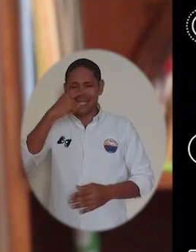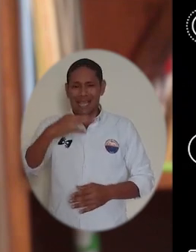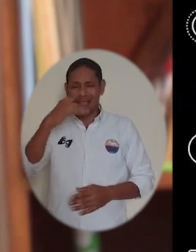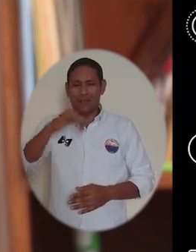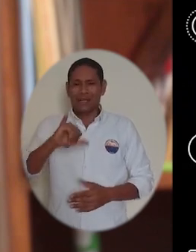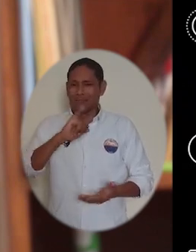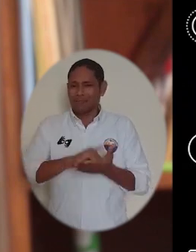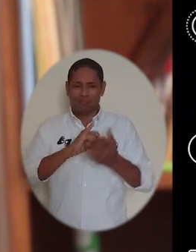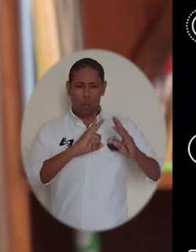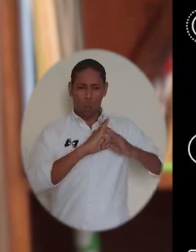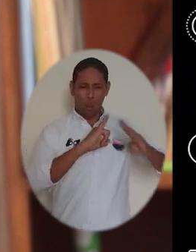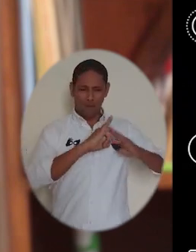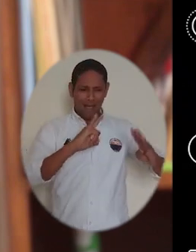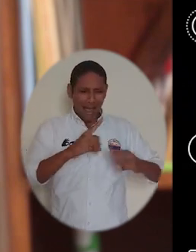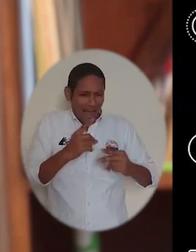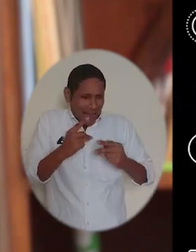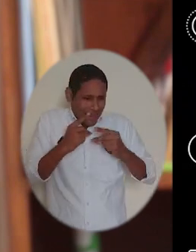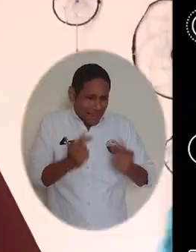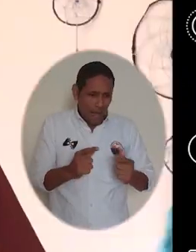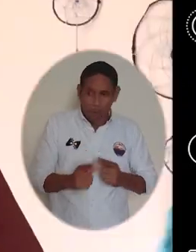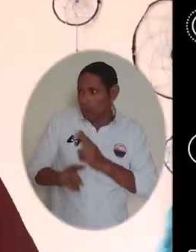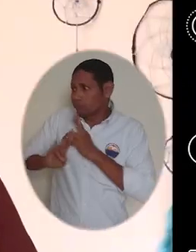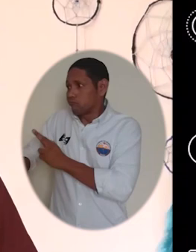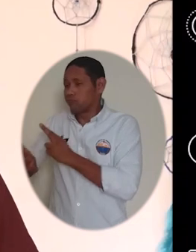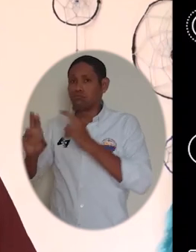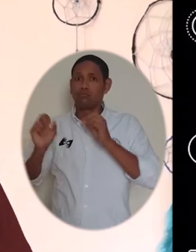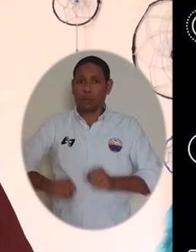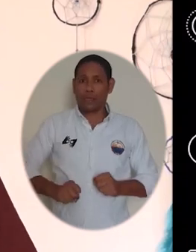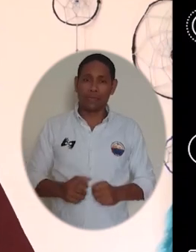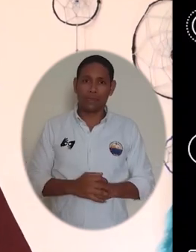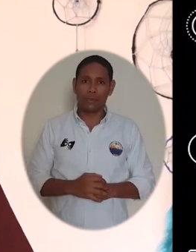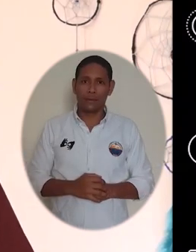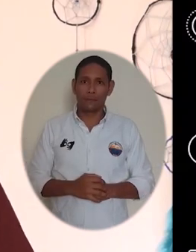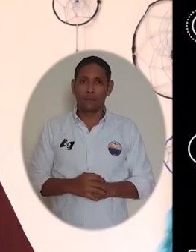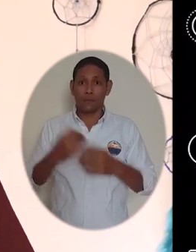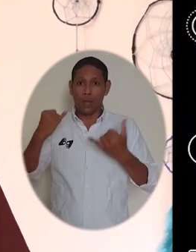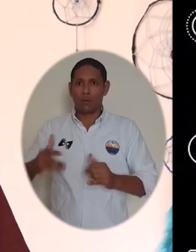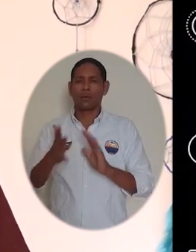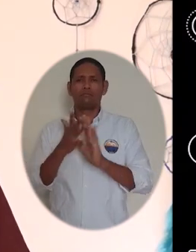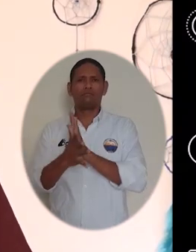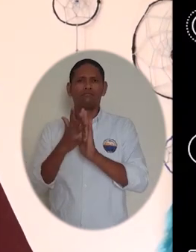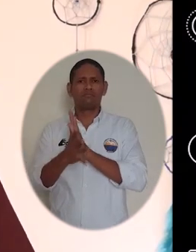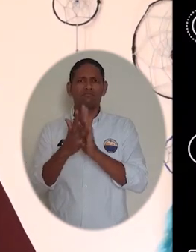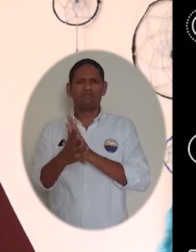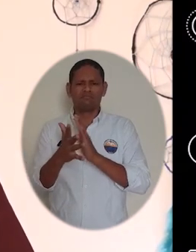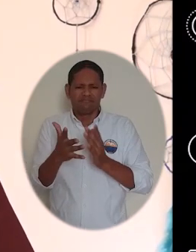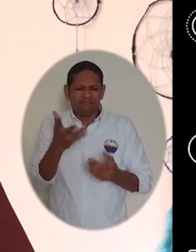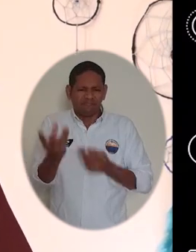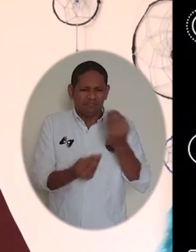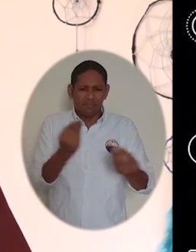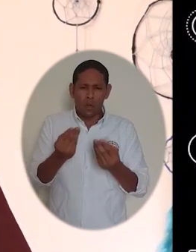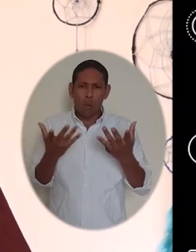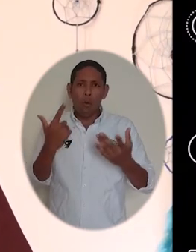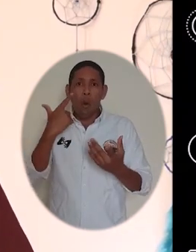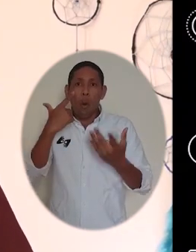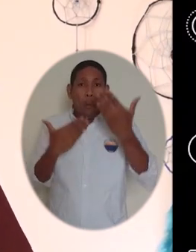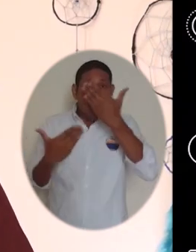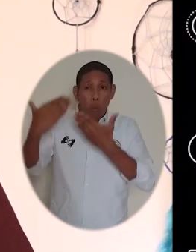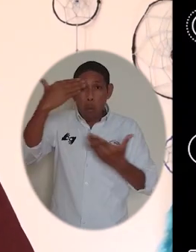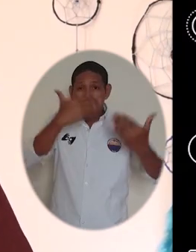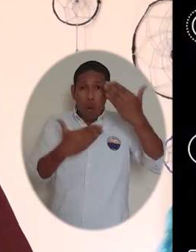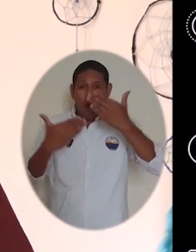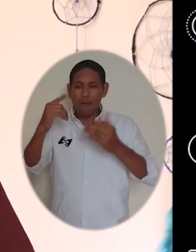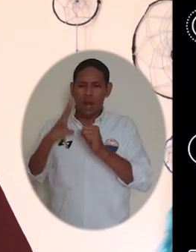generará de manera inmediata el diagnóstico. A continuación conoceremos cómo se llevarán a cabo las dinámicas de realización de pruebas y